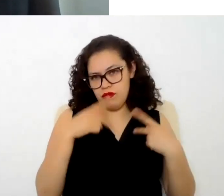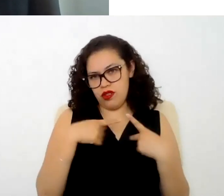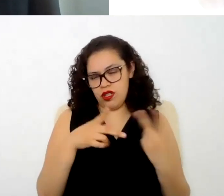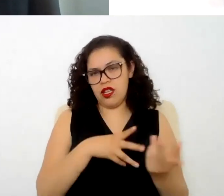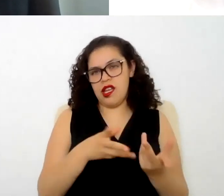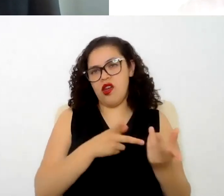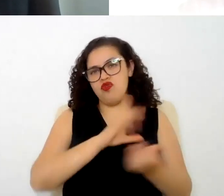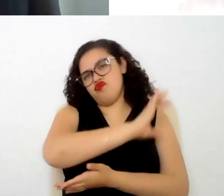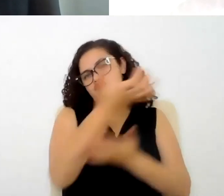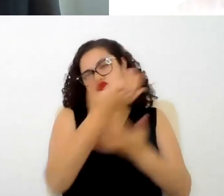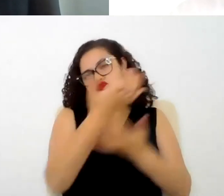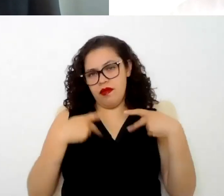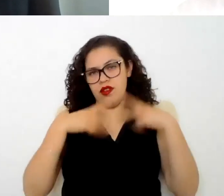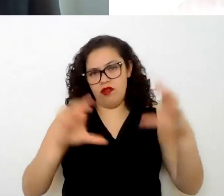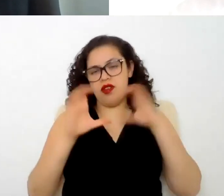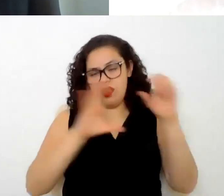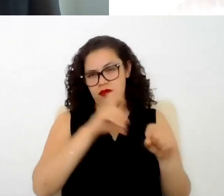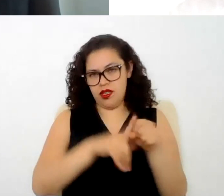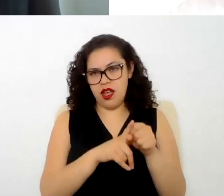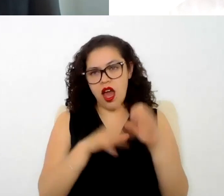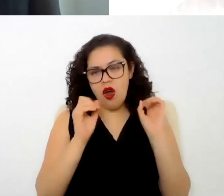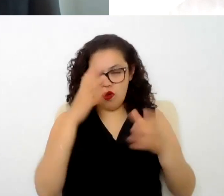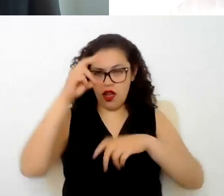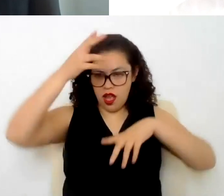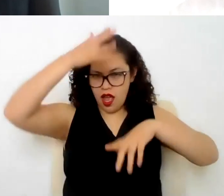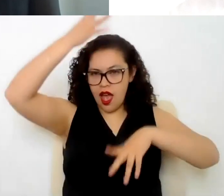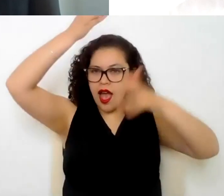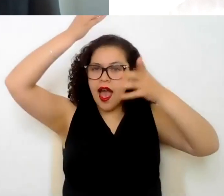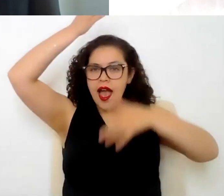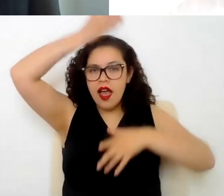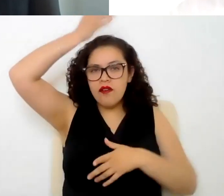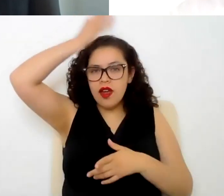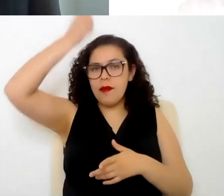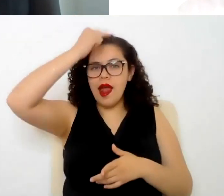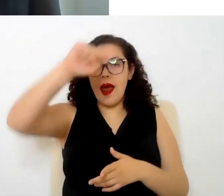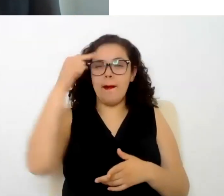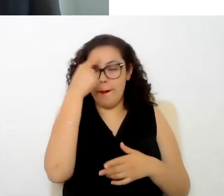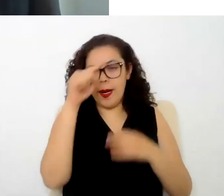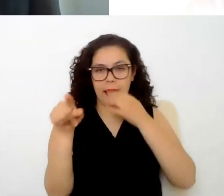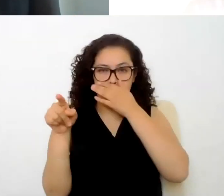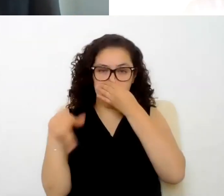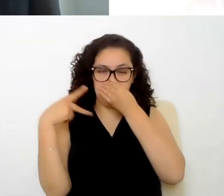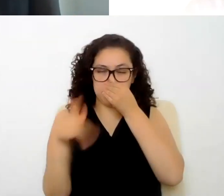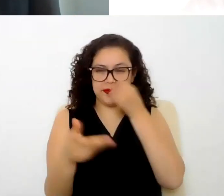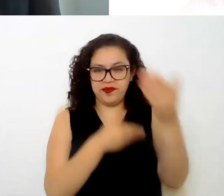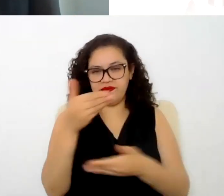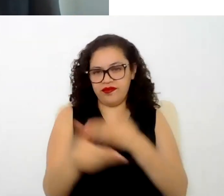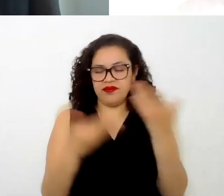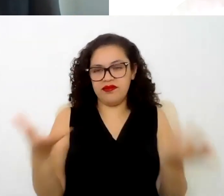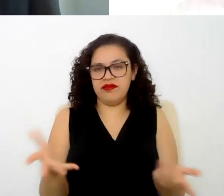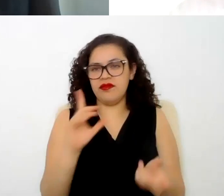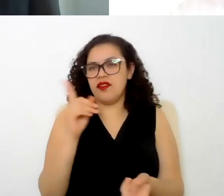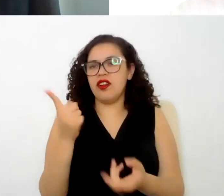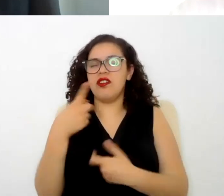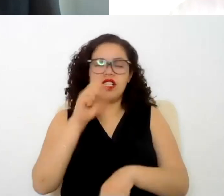contratar a un cuidador especial o a una enfermera para que preste un servicio no sé un día a la